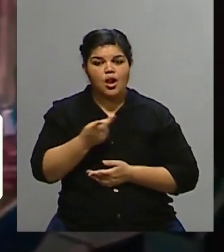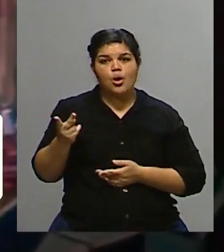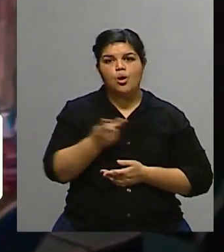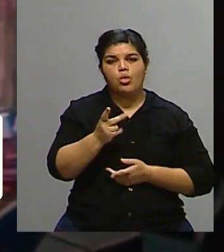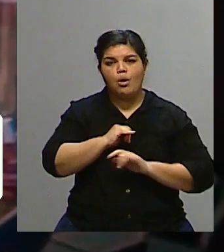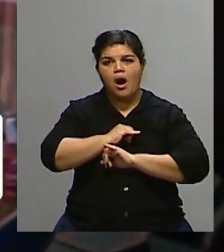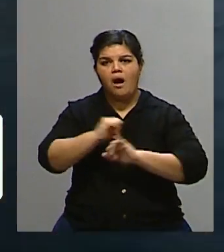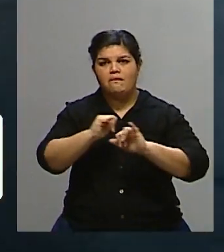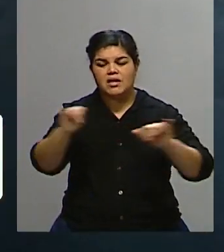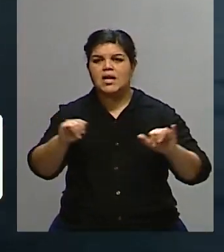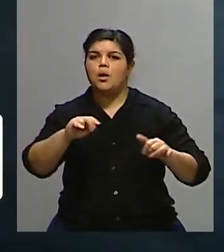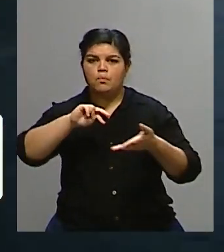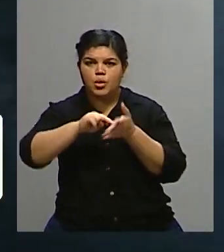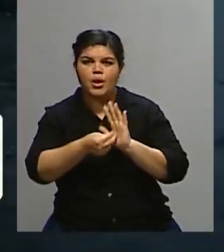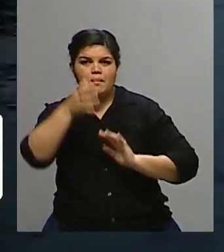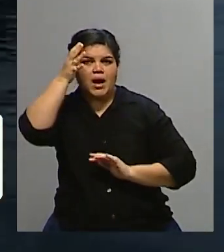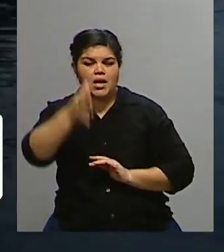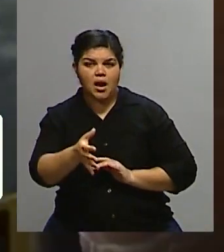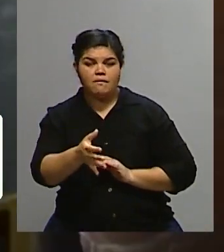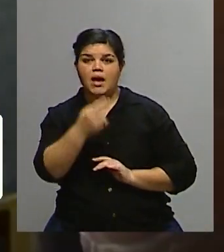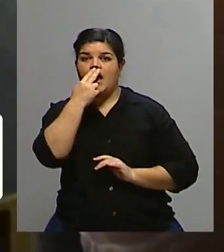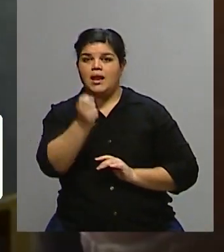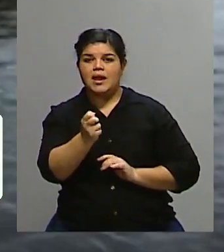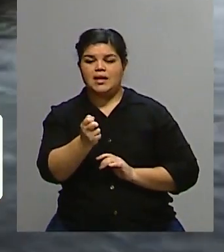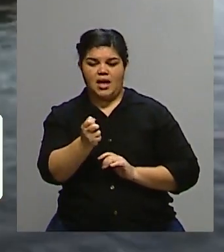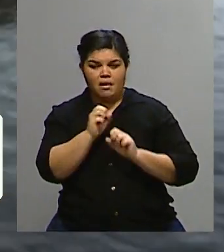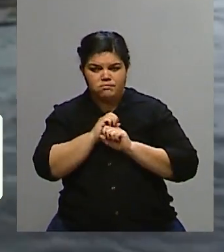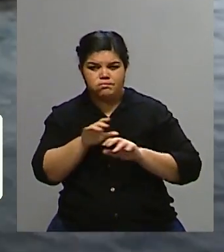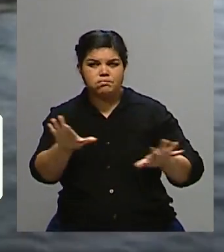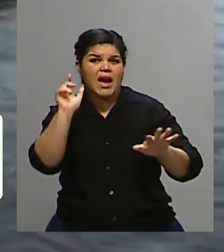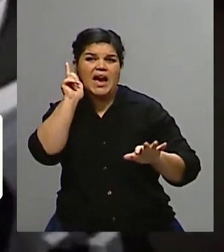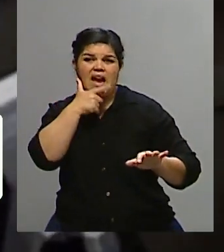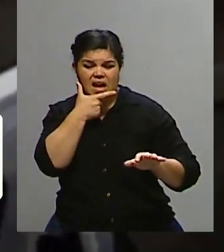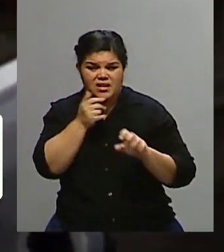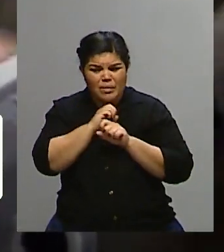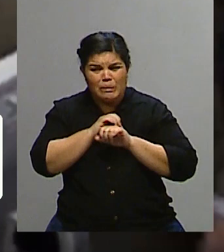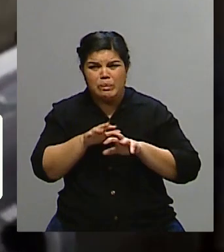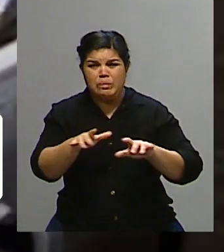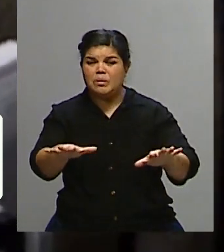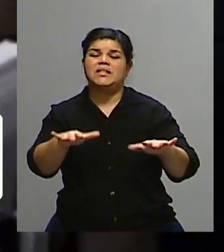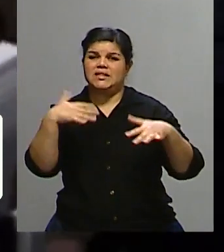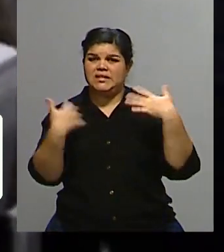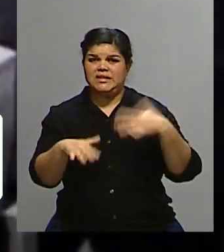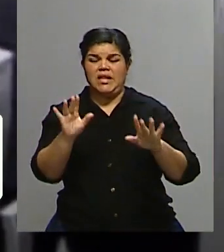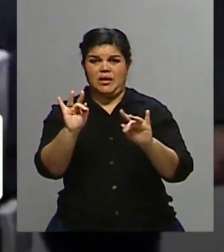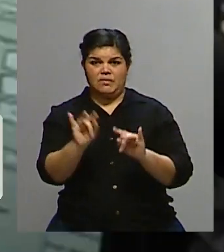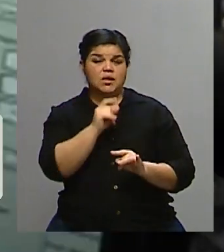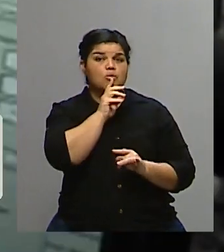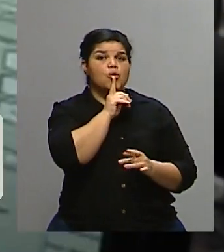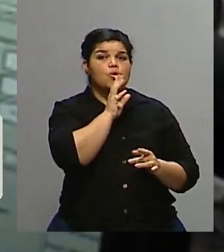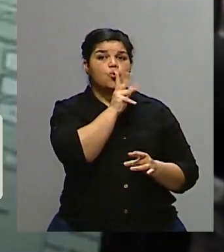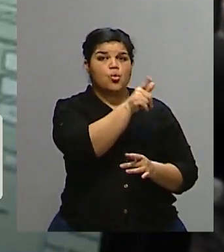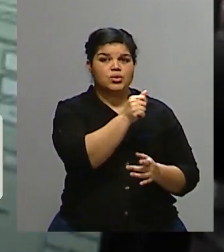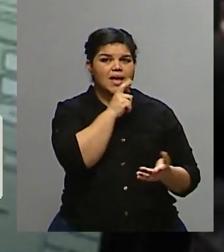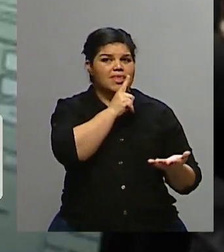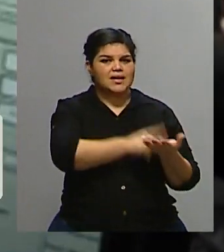impuestas por la Unión Europea a Moscú han hecho que el gigante ruso Gazprom reduzca drásticamente sus entregas de gas a Alemania hasta interrumpir